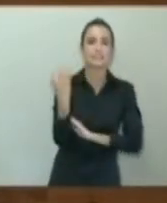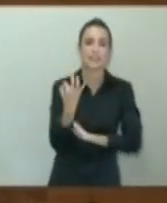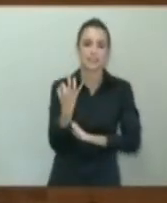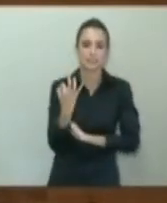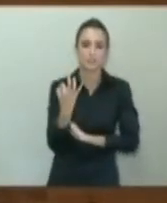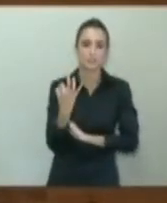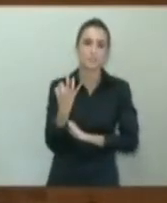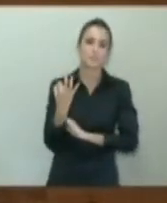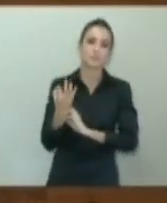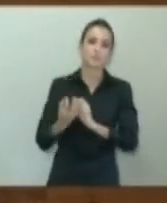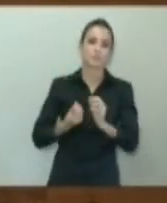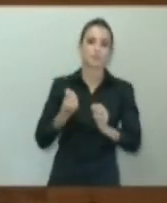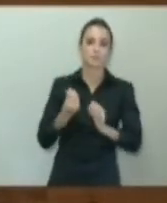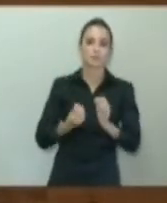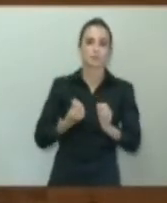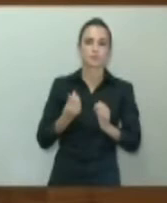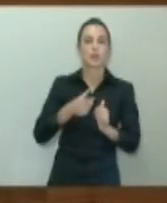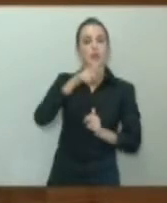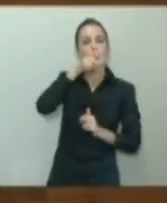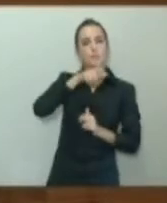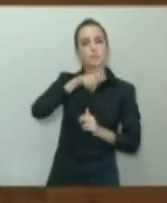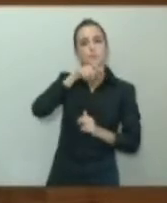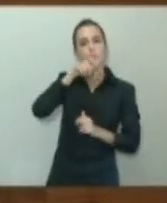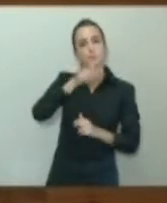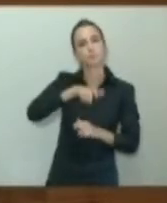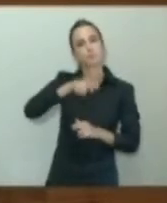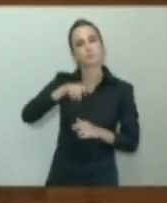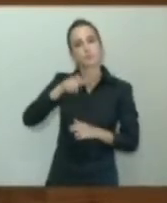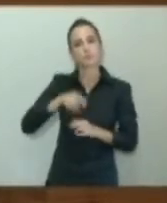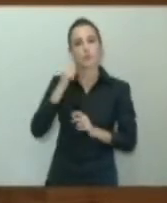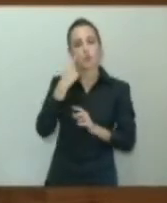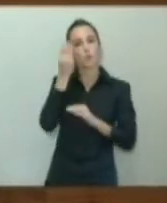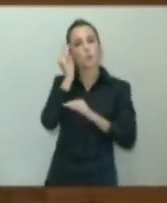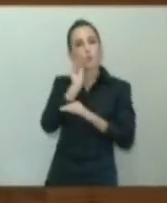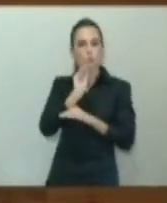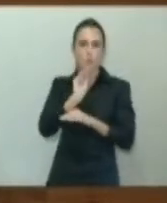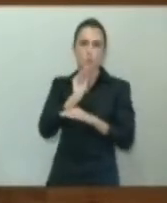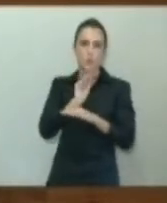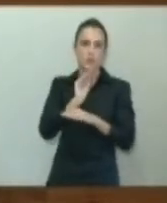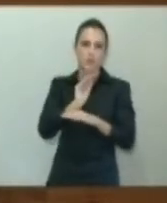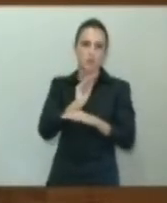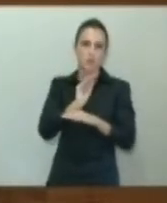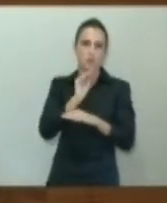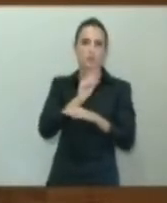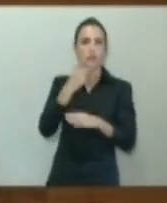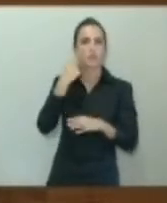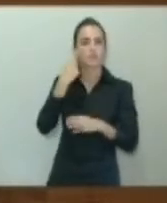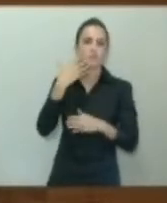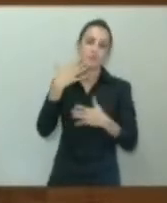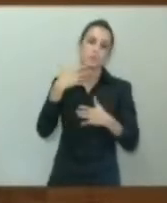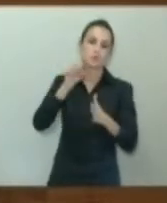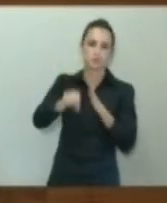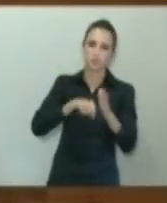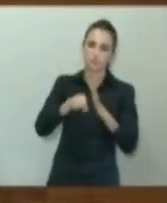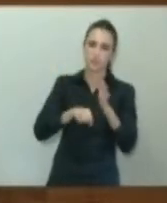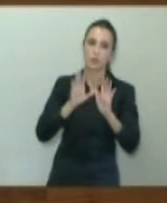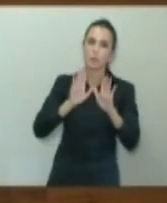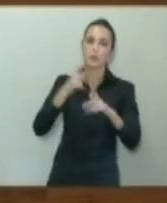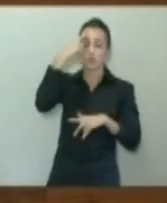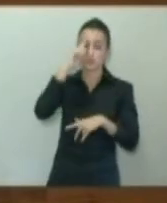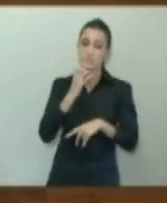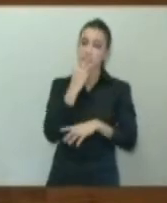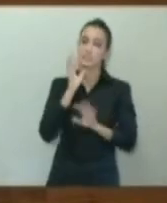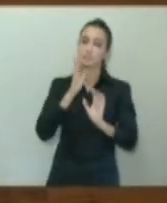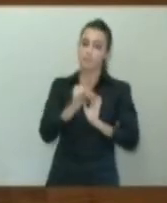altura de miras y personajes de la grandeza del que incorpora Vittorio de Sica en esa película. Y no sé si existe el material humano suficiente